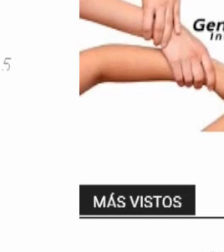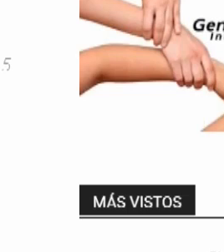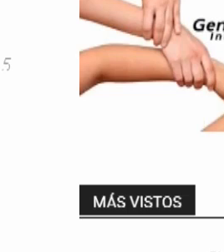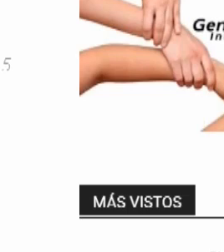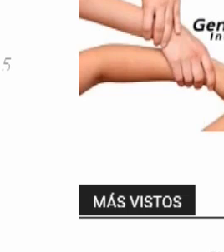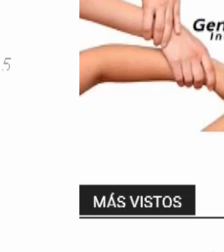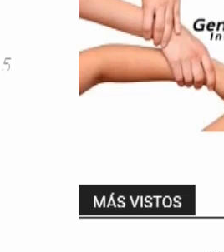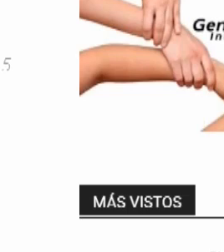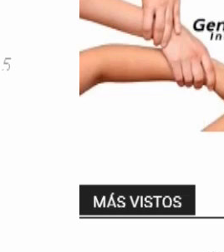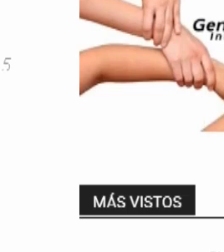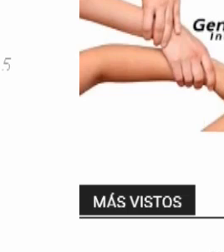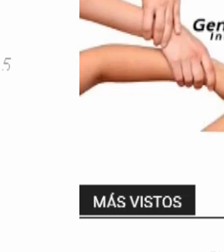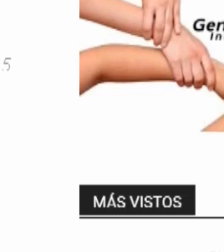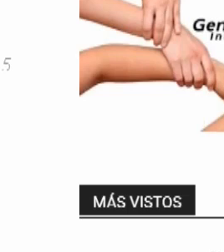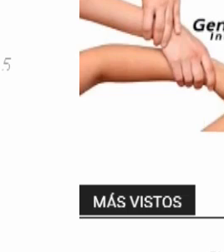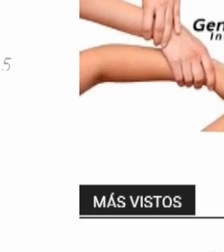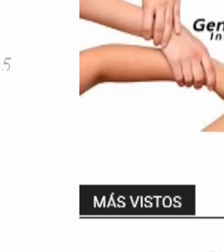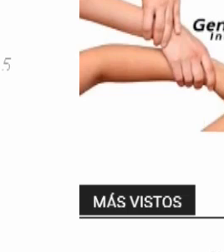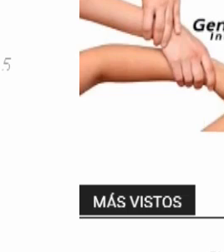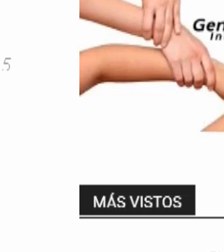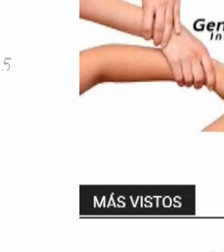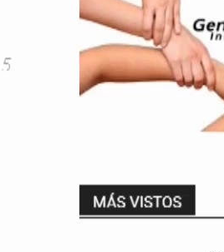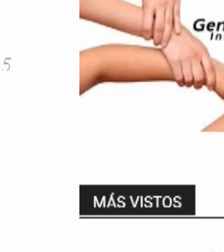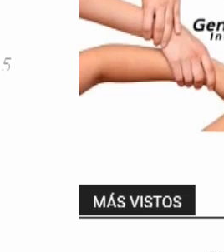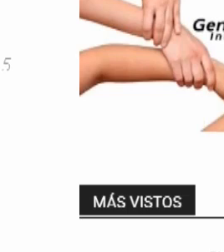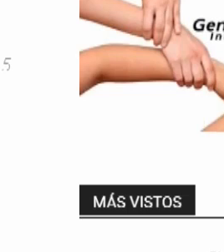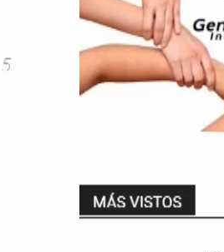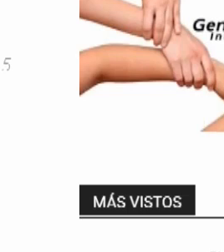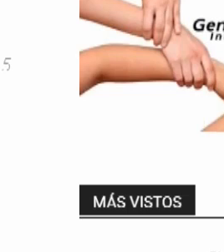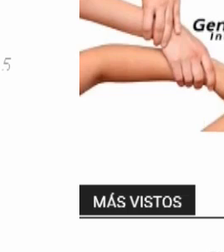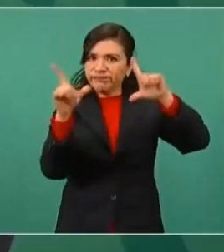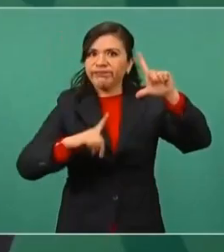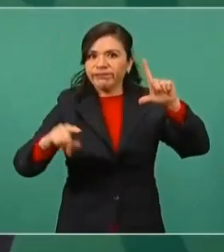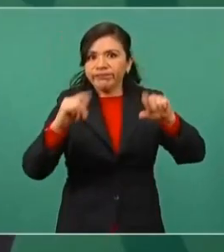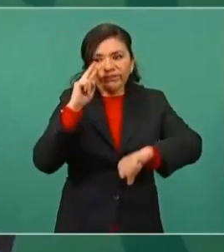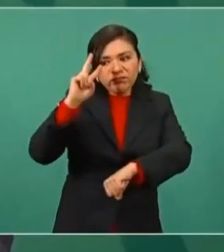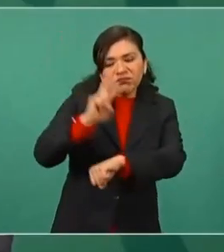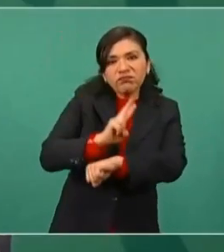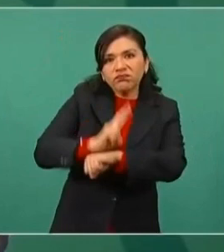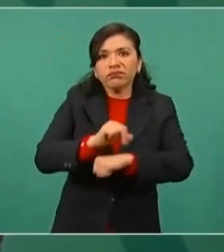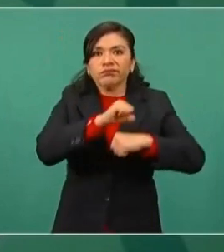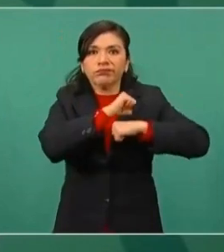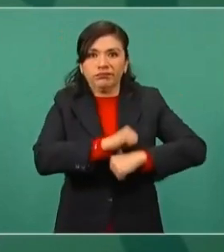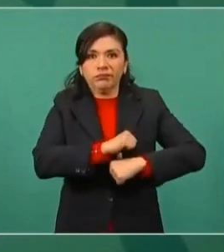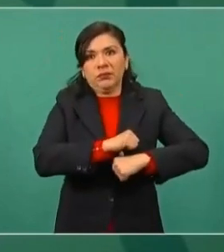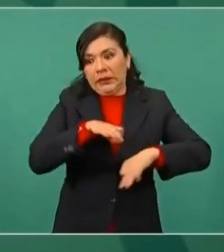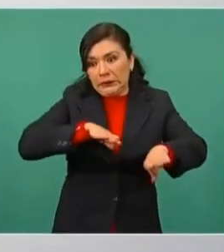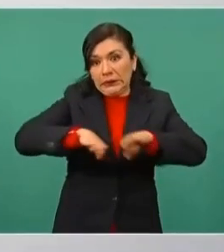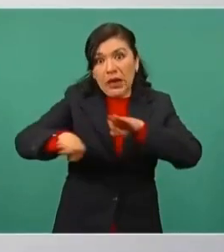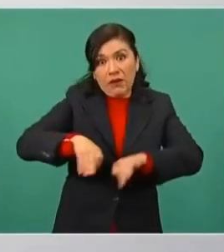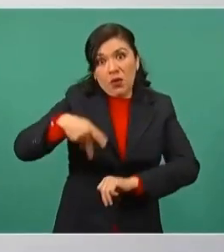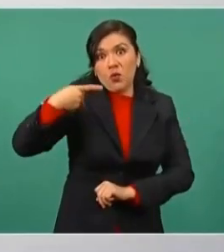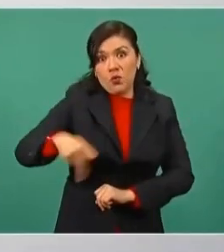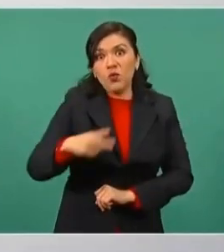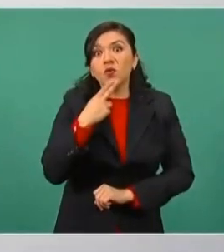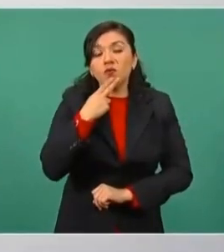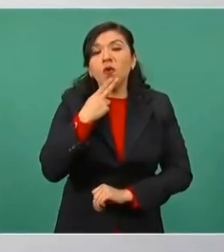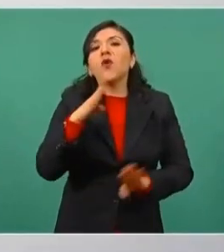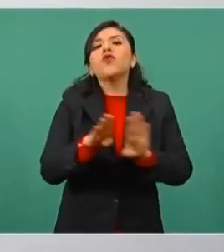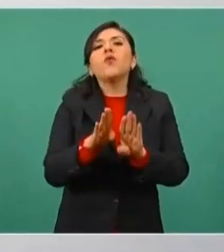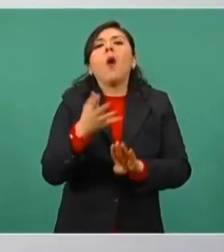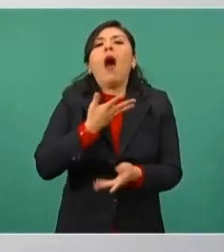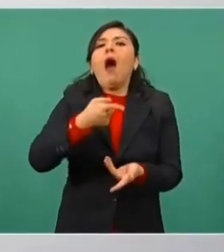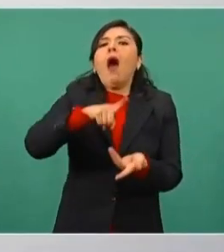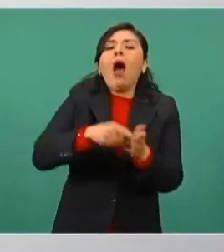nosotros somos los que tenemos que hacer nuestro trabajo de acuerdo también a las